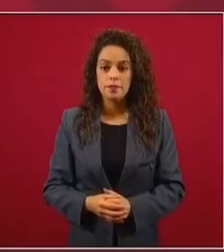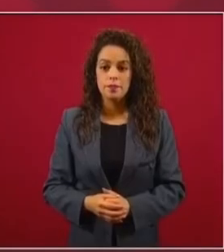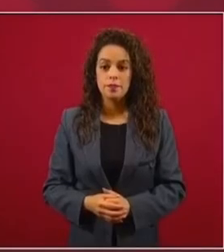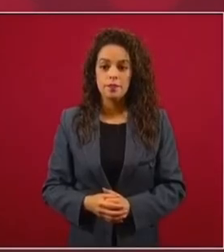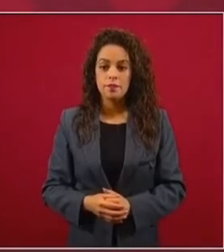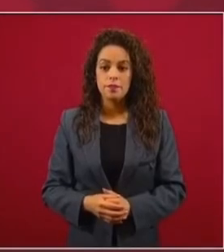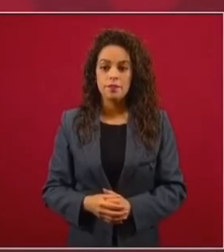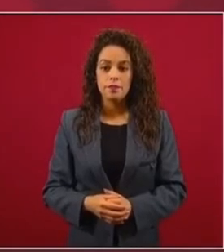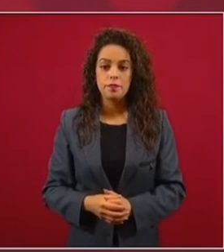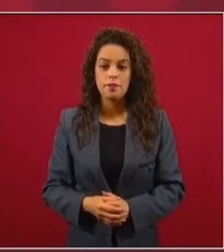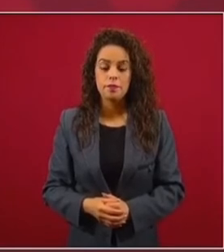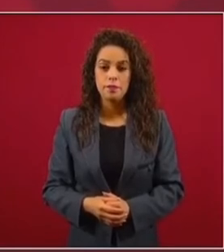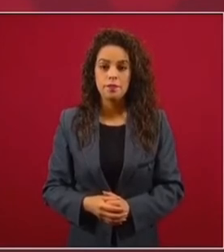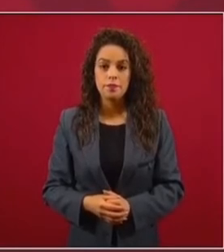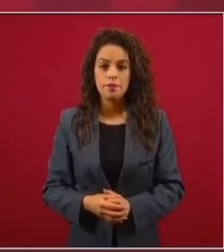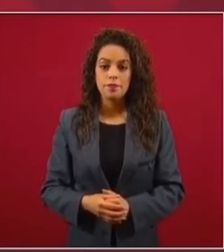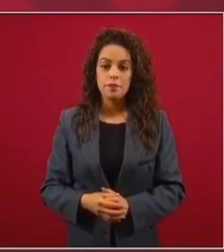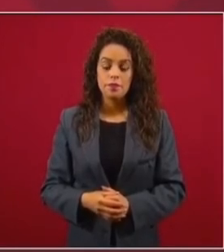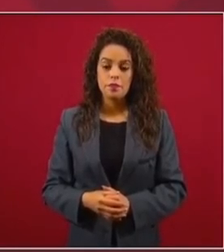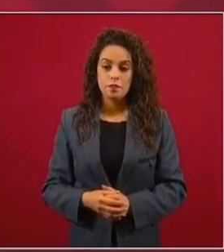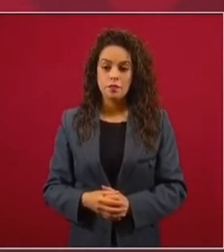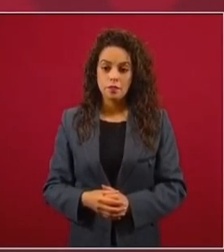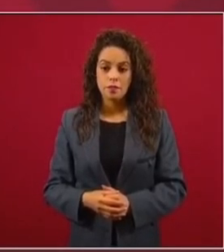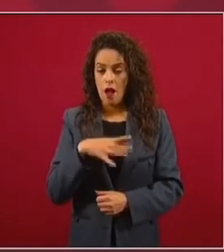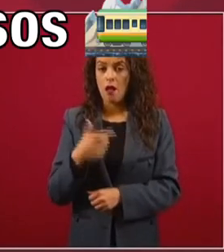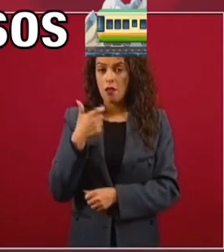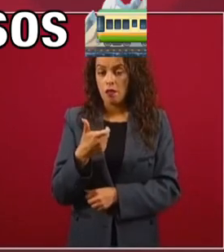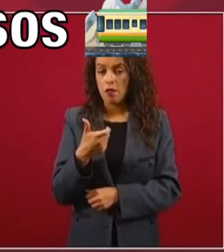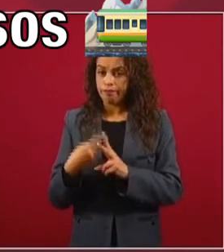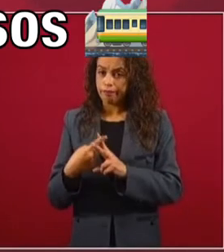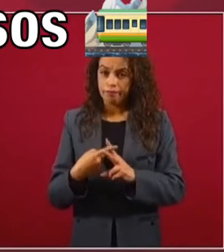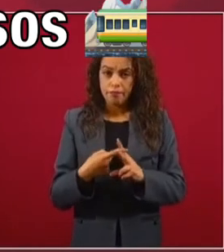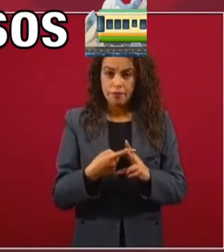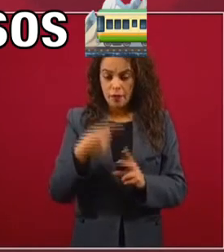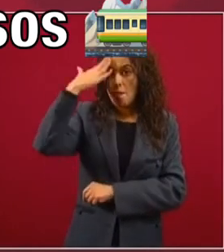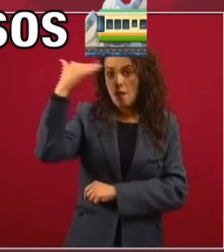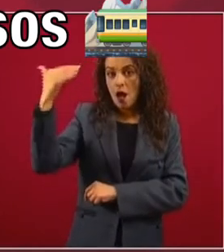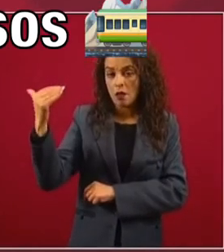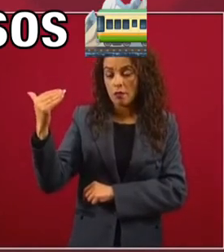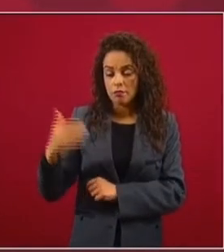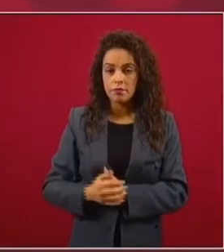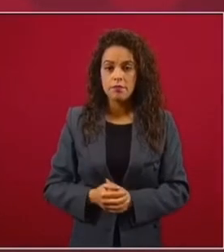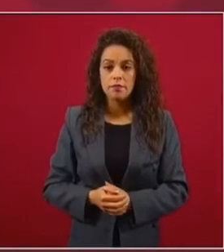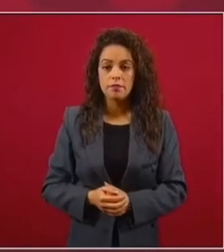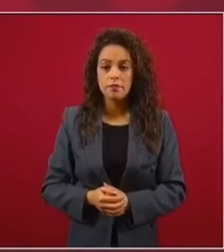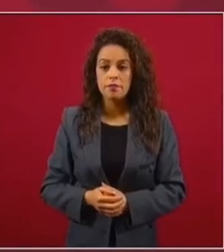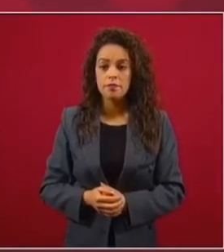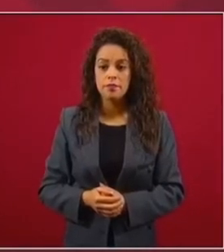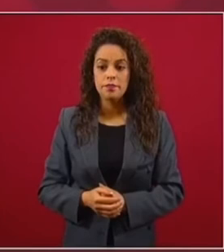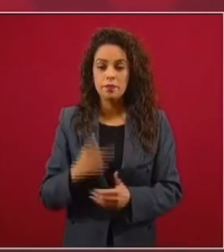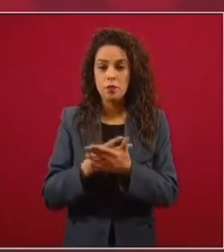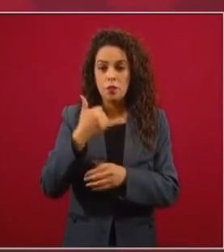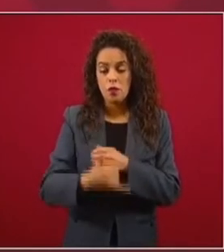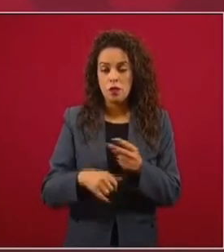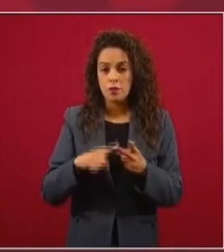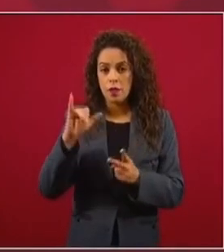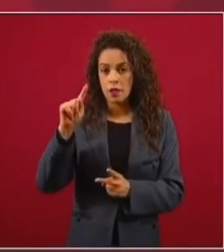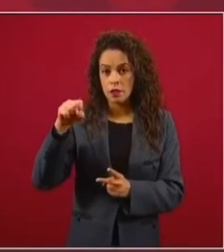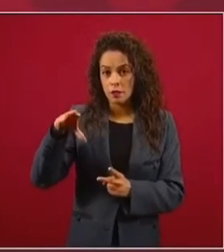El presupuesto contempla recursos para el Tren Maya, para el proyecto del Istmo de Tehuantepec,